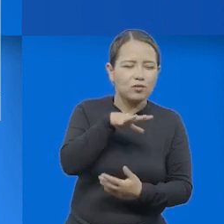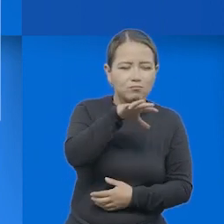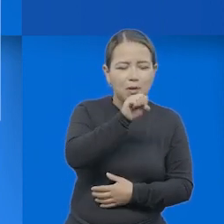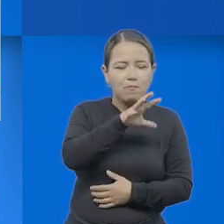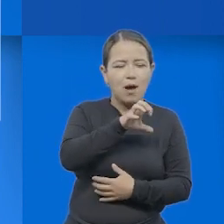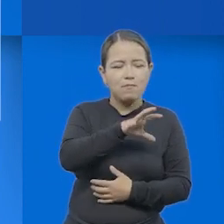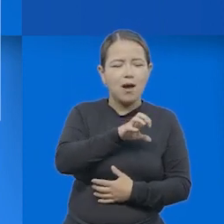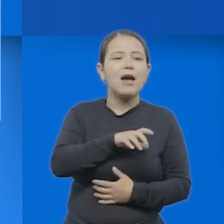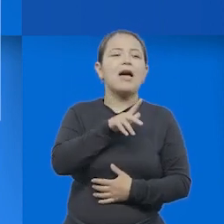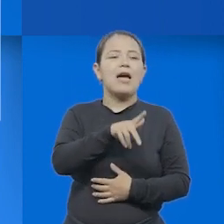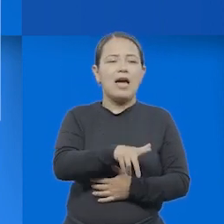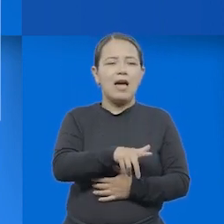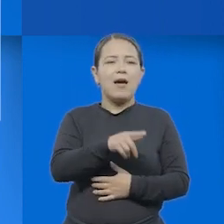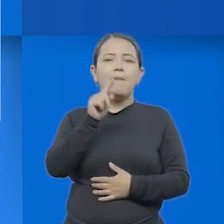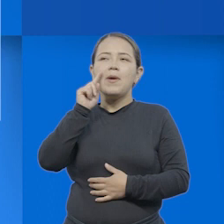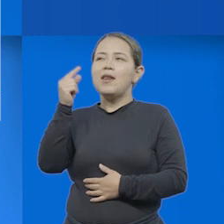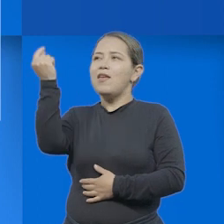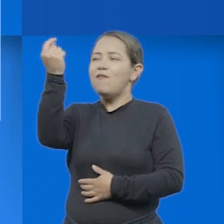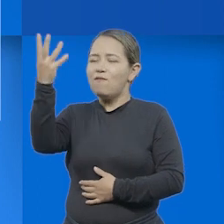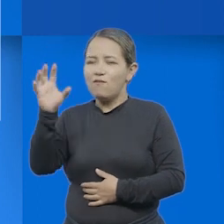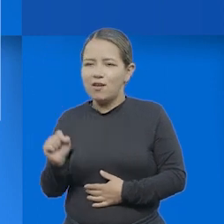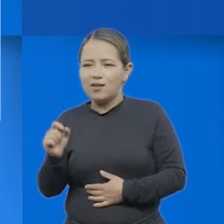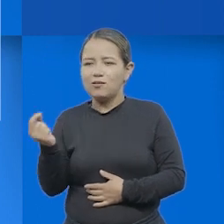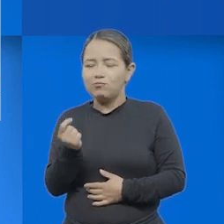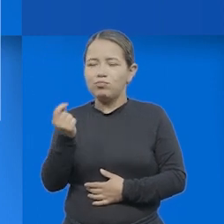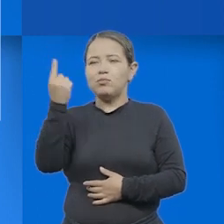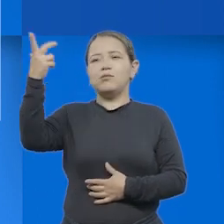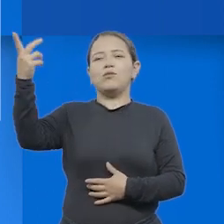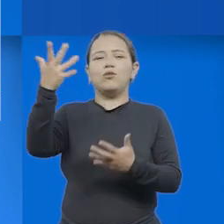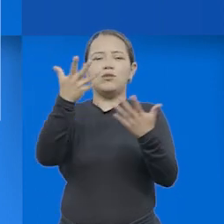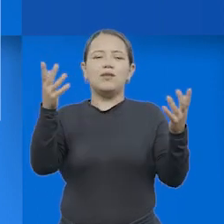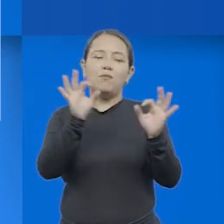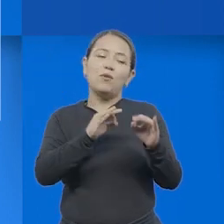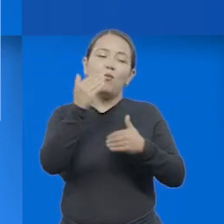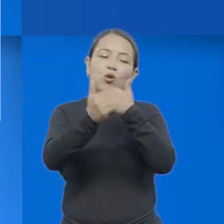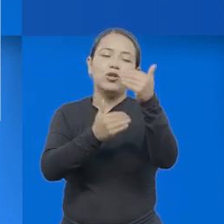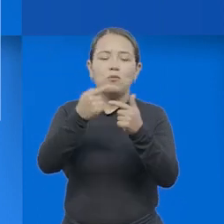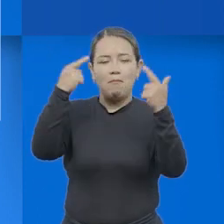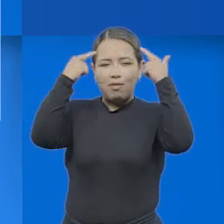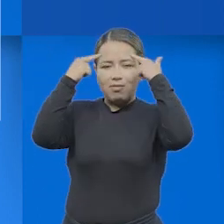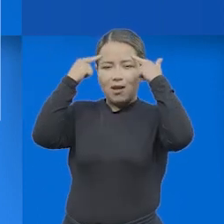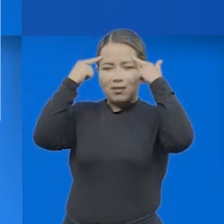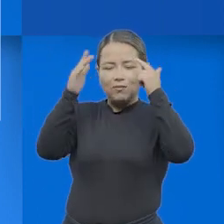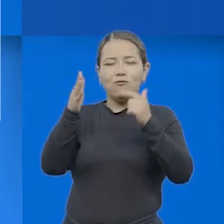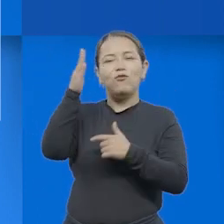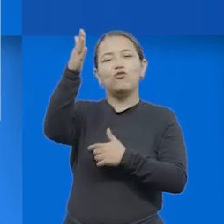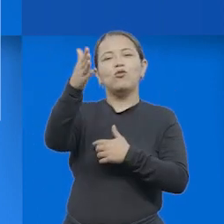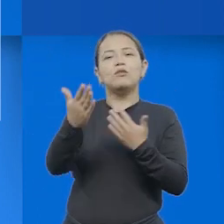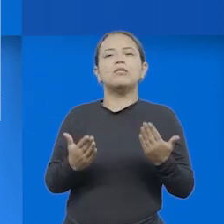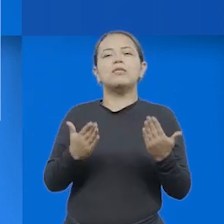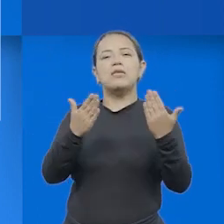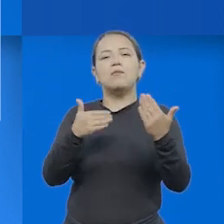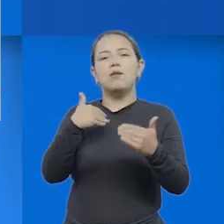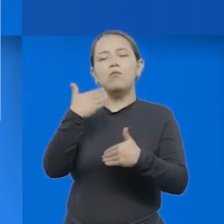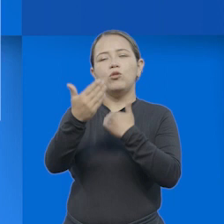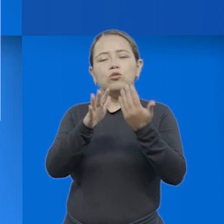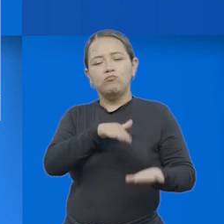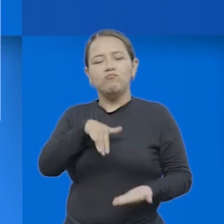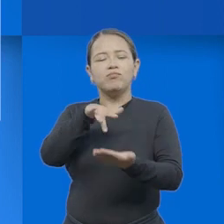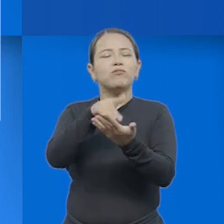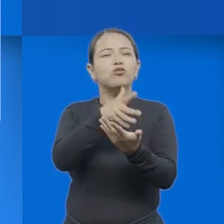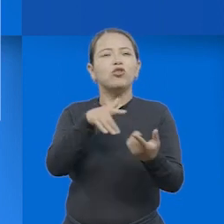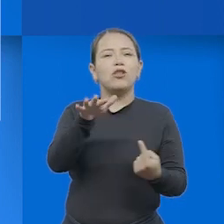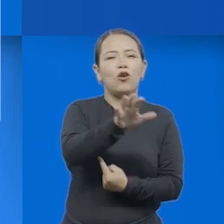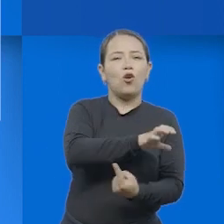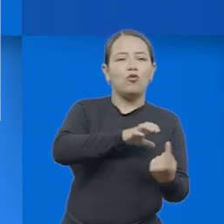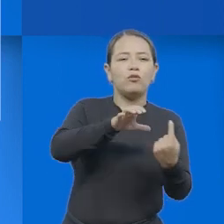inferencia, la inducción y la deducción. Estos procesos mentales, a la larga, nos permiten a nosotros ubicarnos